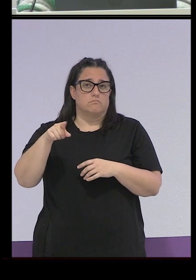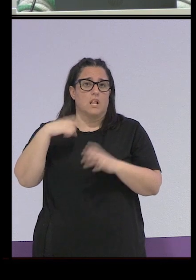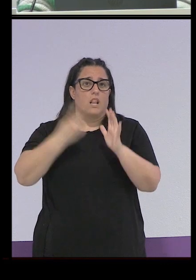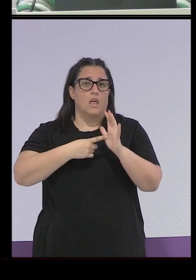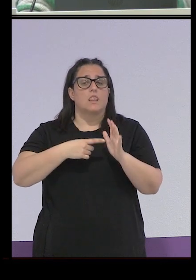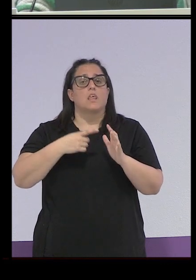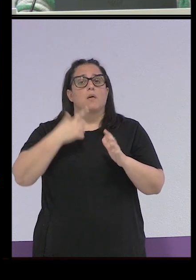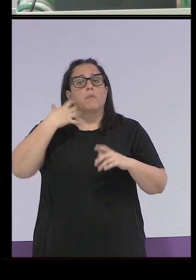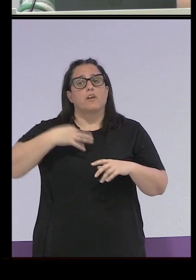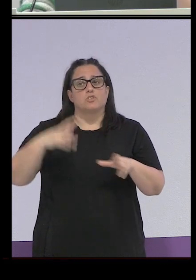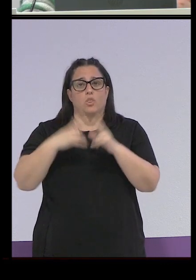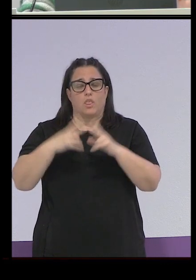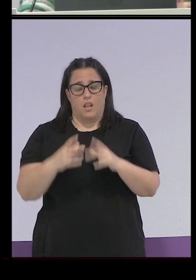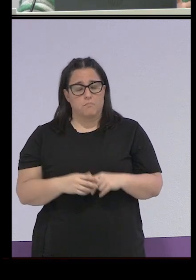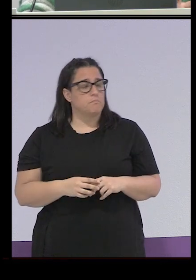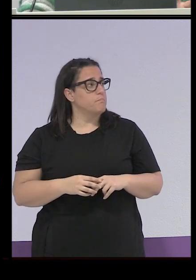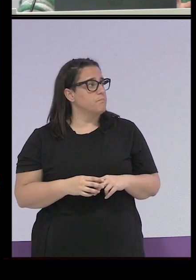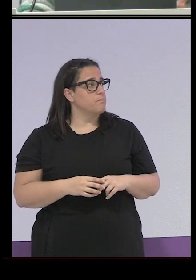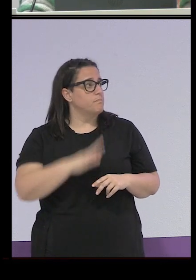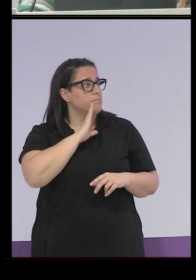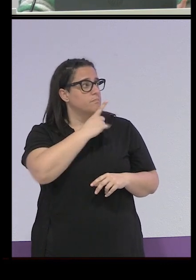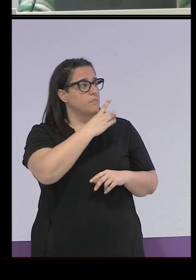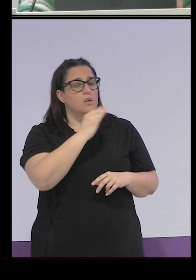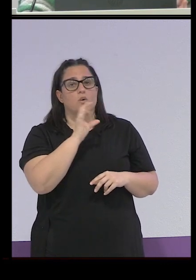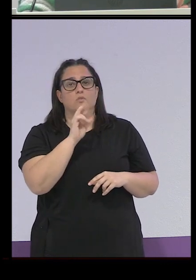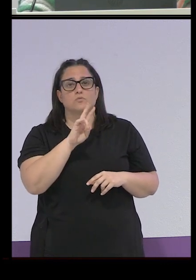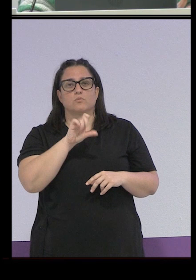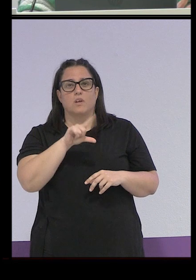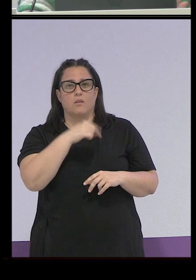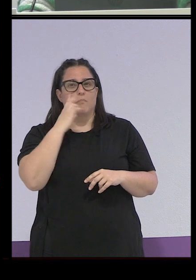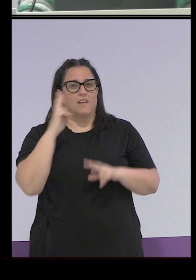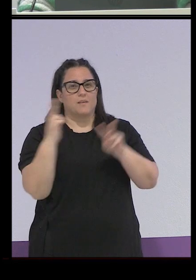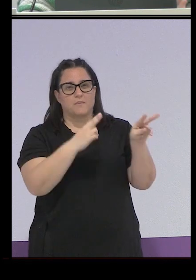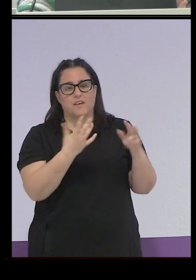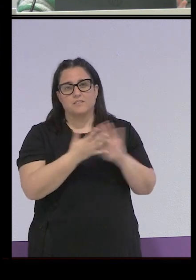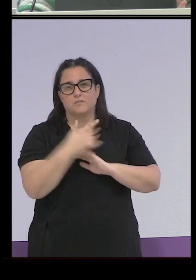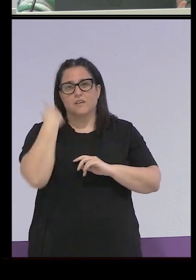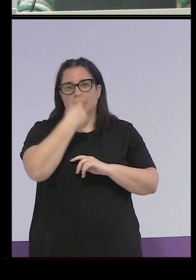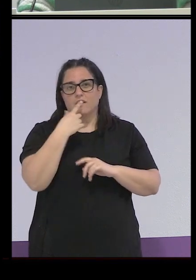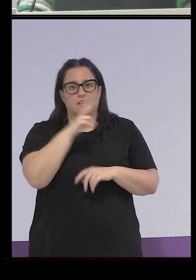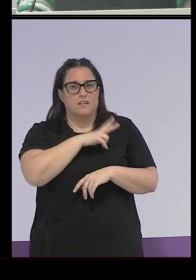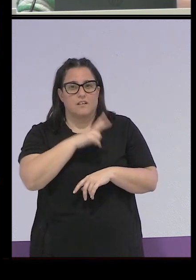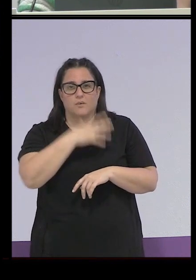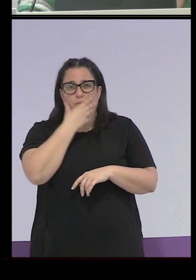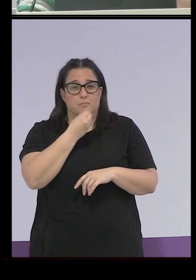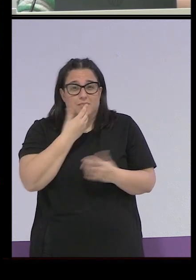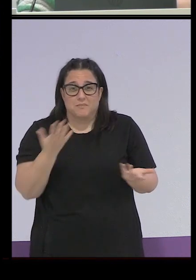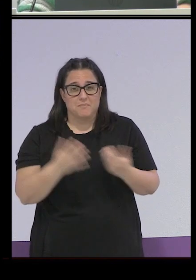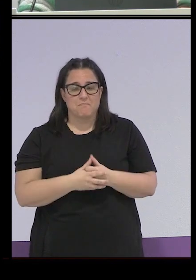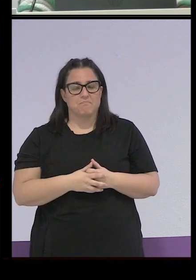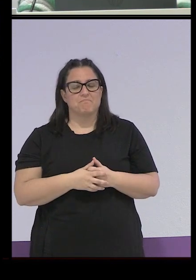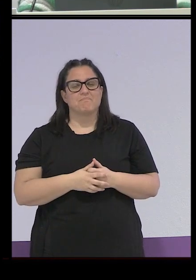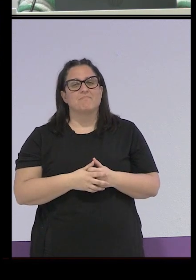y maleantes antes aquí tenéis a Consuelo estos para que la veáis que es una señora elegante y guapísima y que sabe muchísimo del patronato y aquí